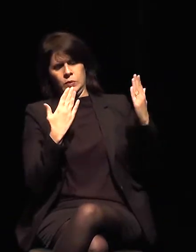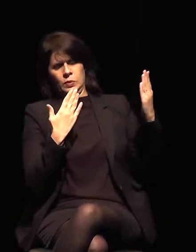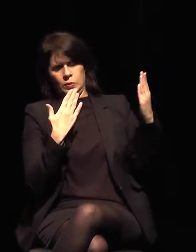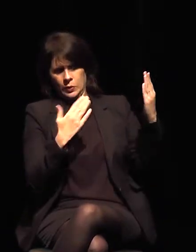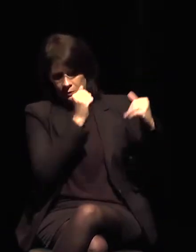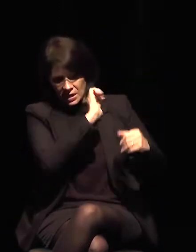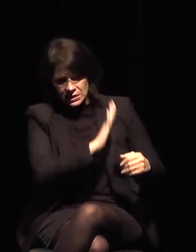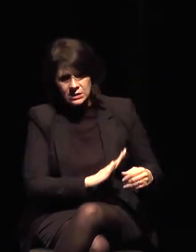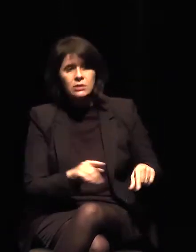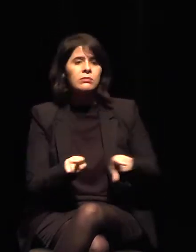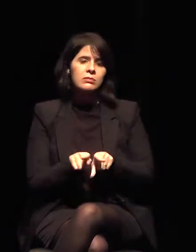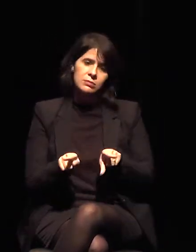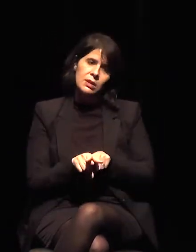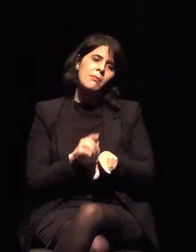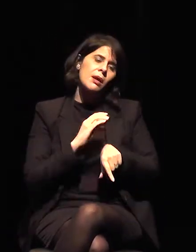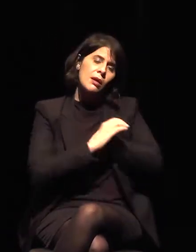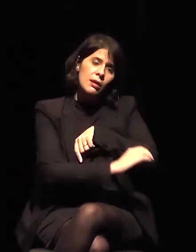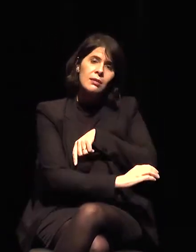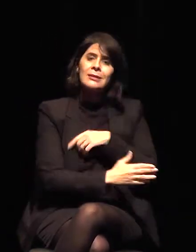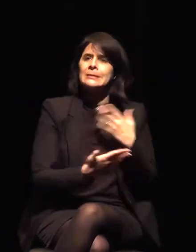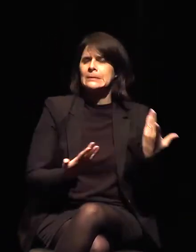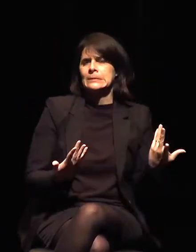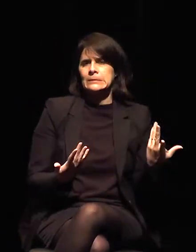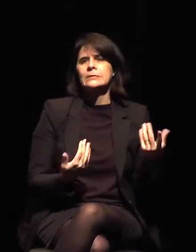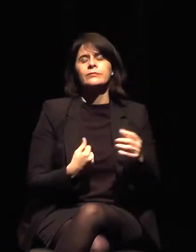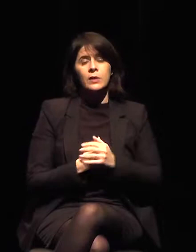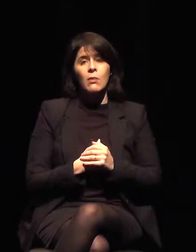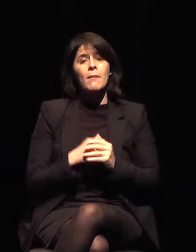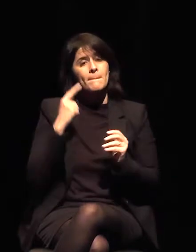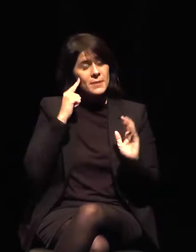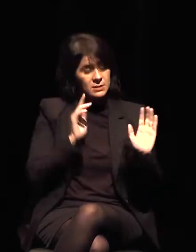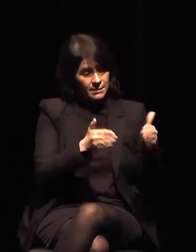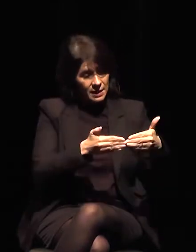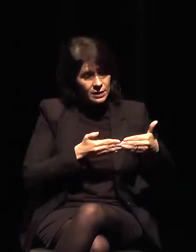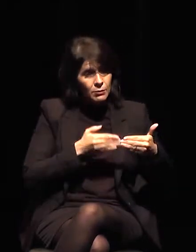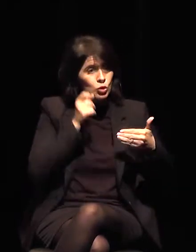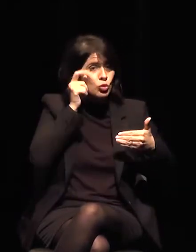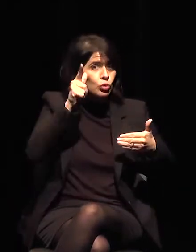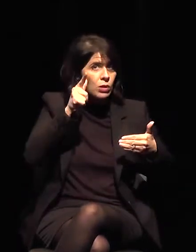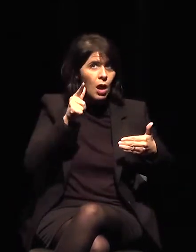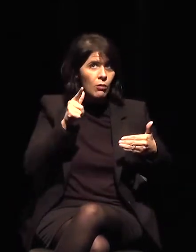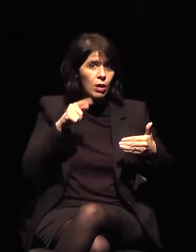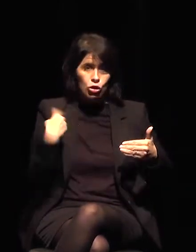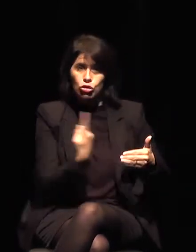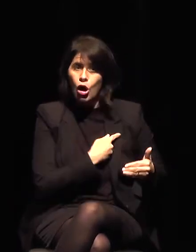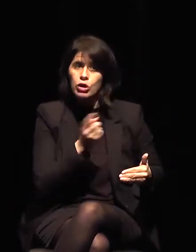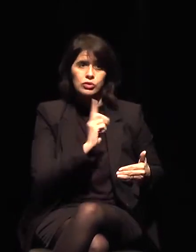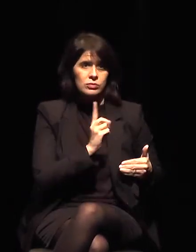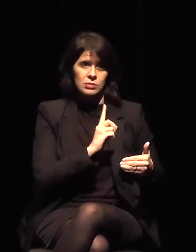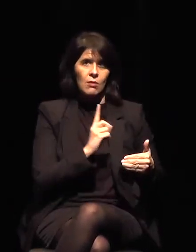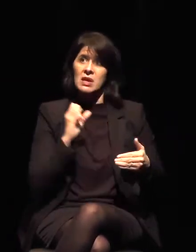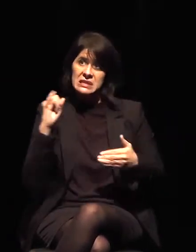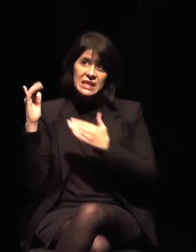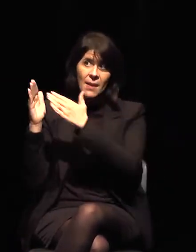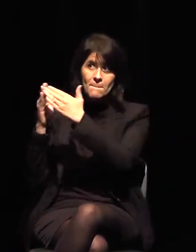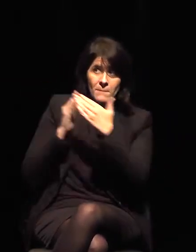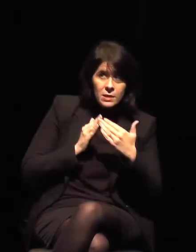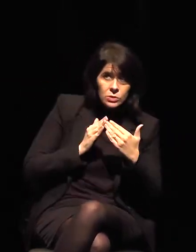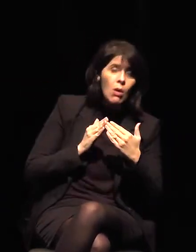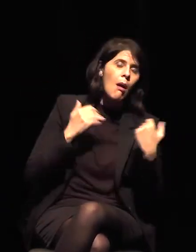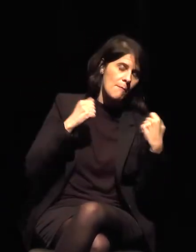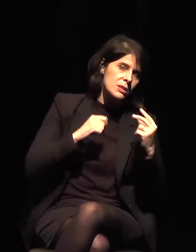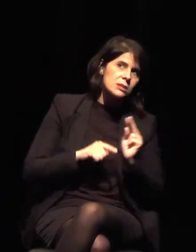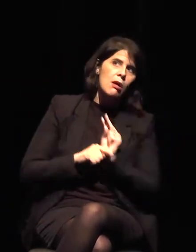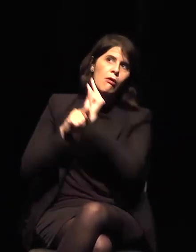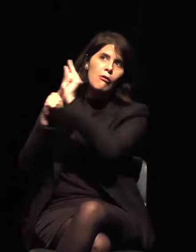cultural es importante, sobre todo el que no es nuestro, y que estamos obligados a devolverlos en las mismas condiciones, hay que tomar una